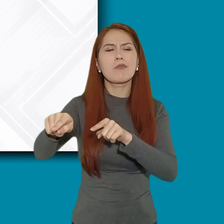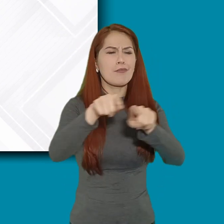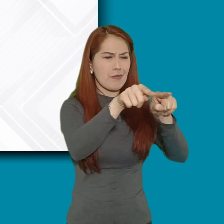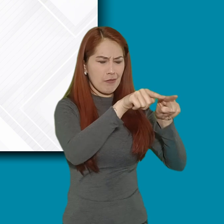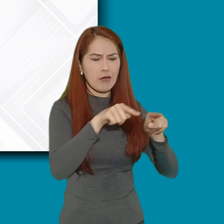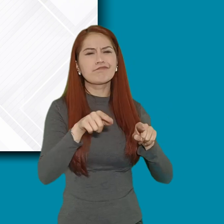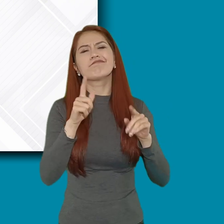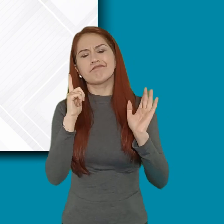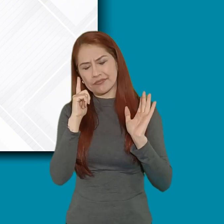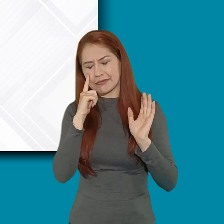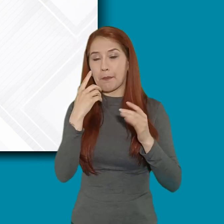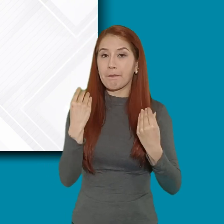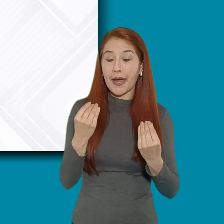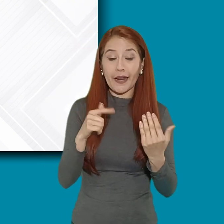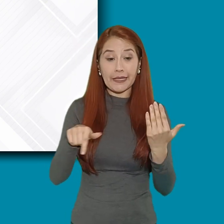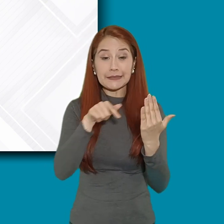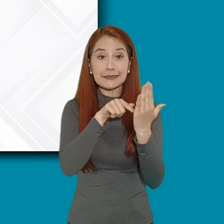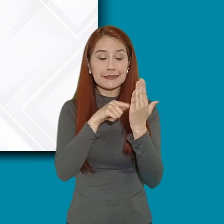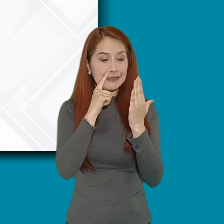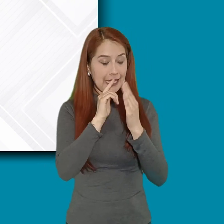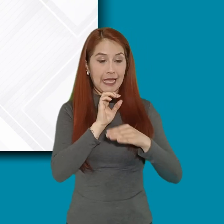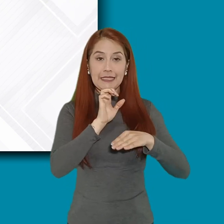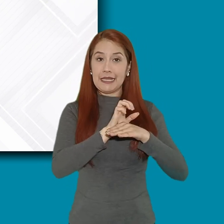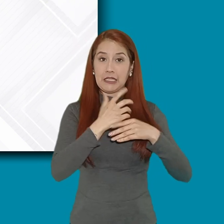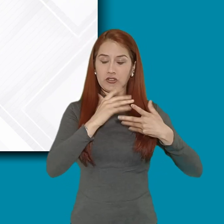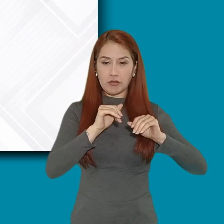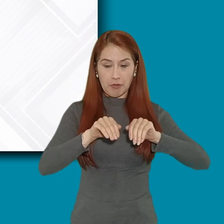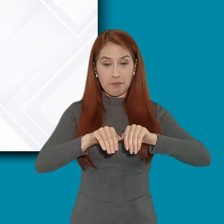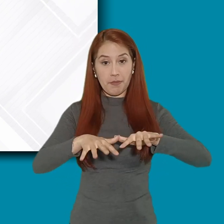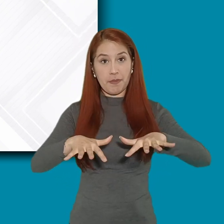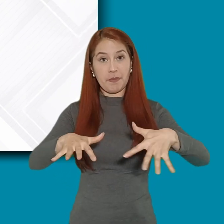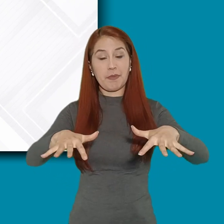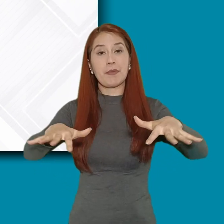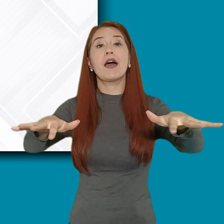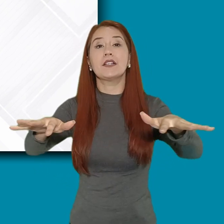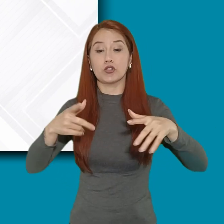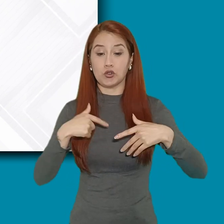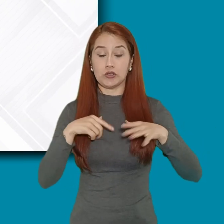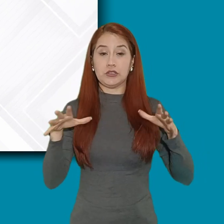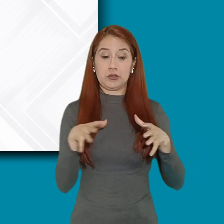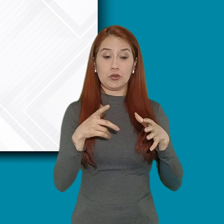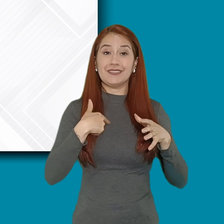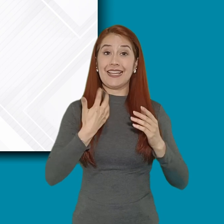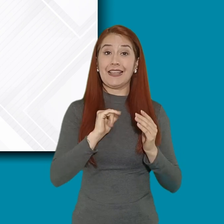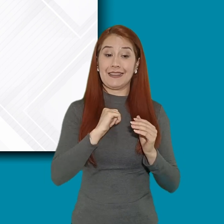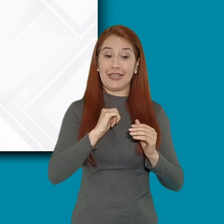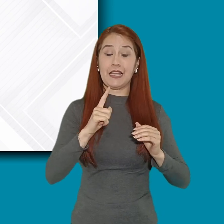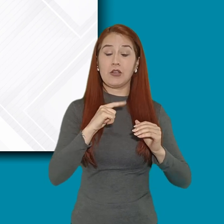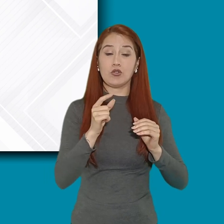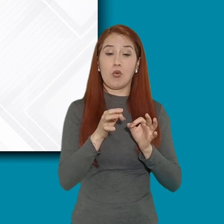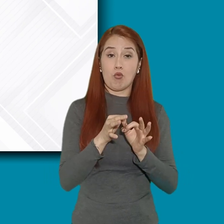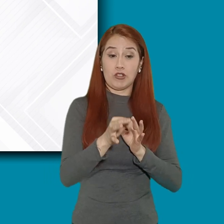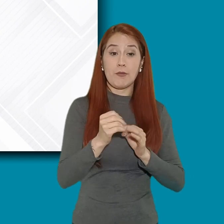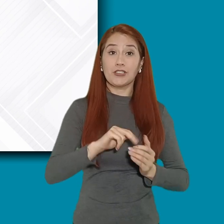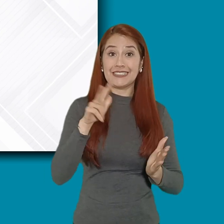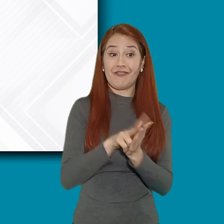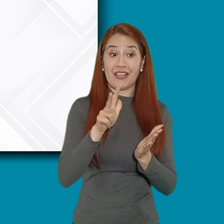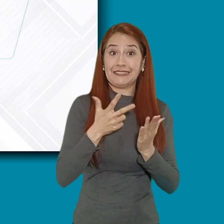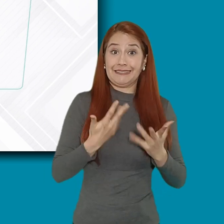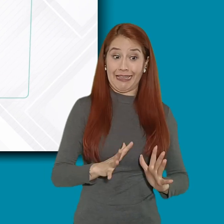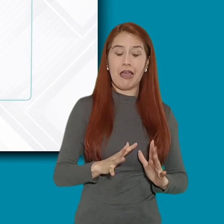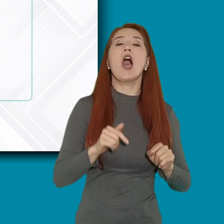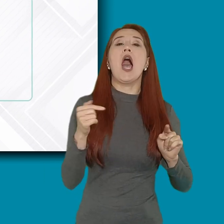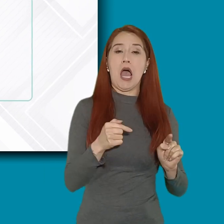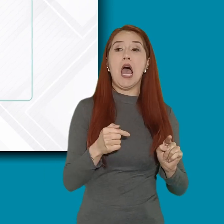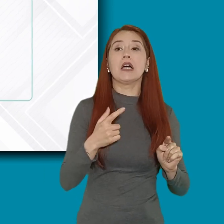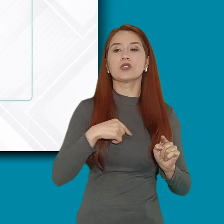capacidades para que la entidad pueda extender el ejercicio a los demás municipios no certificados. Llegaremos